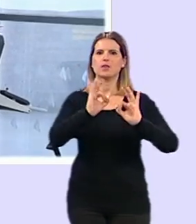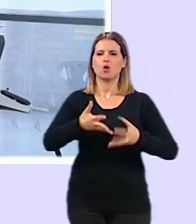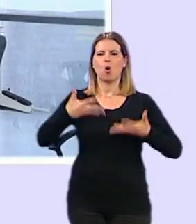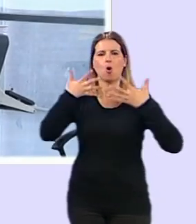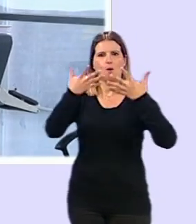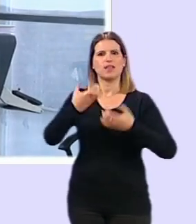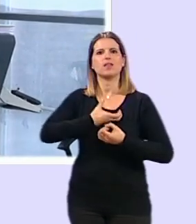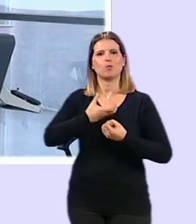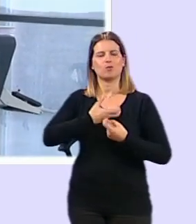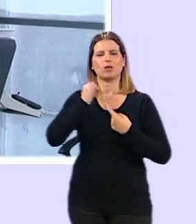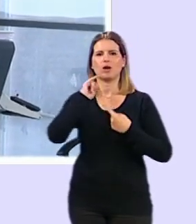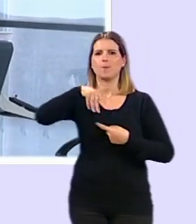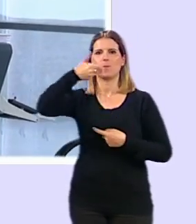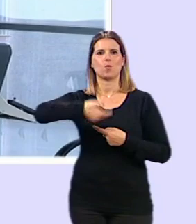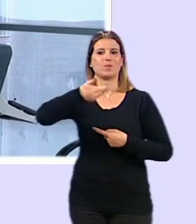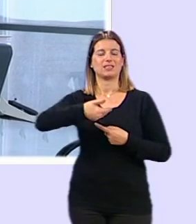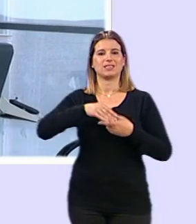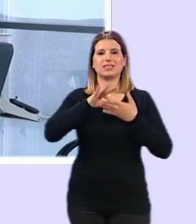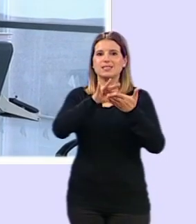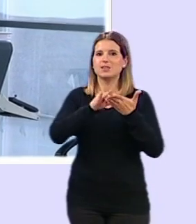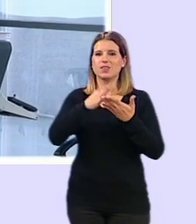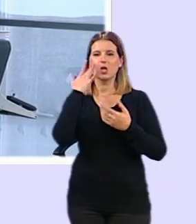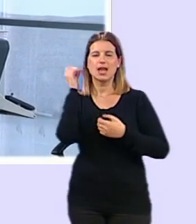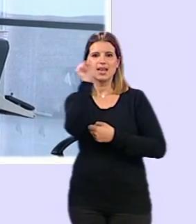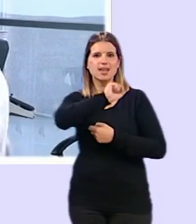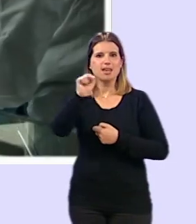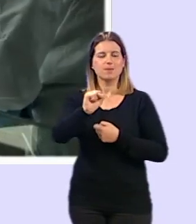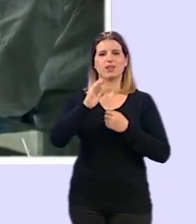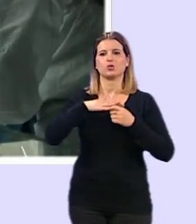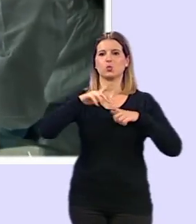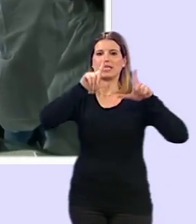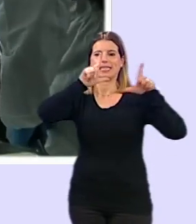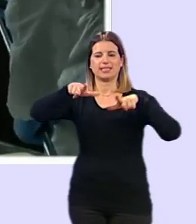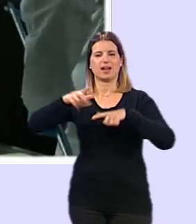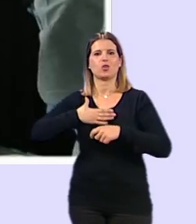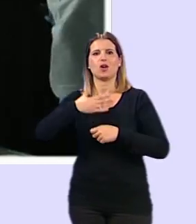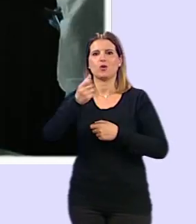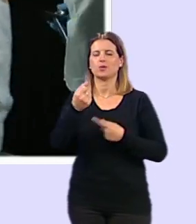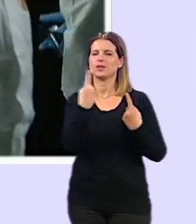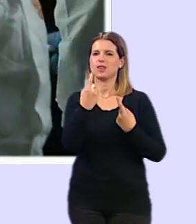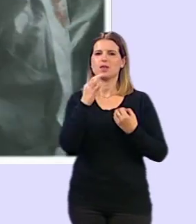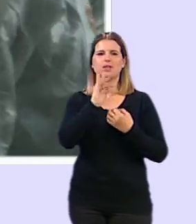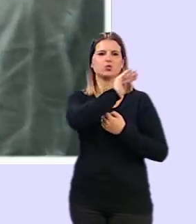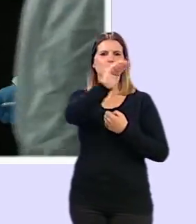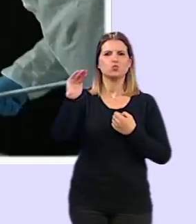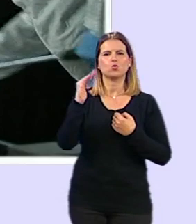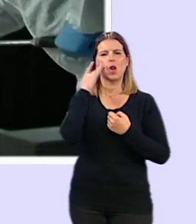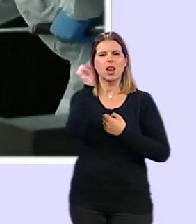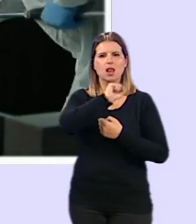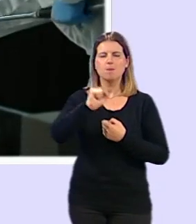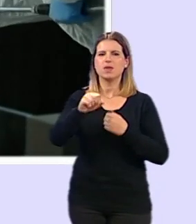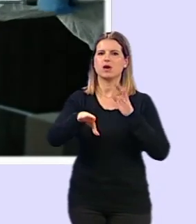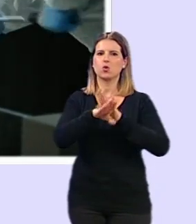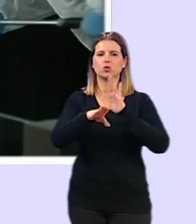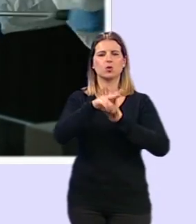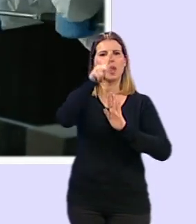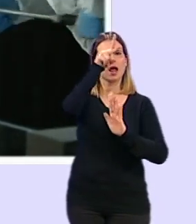Diputación de Granada, es imprescindible que los servicios de limpieza de las instalaciones municipales realicen labores de desinfección y que sigan las instrucciones del